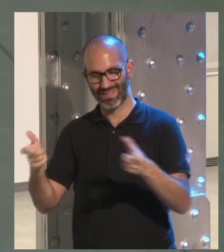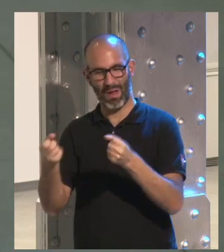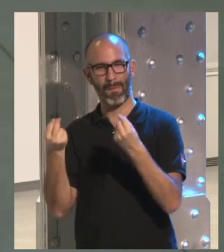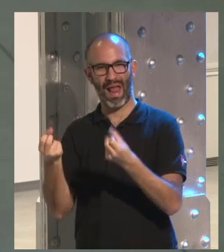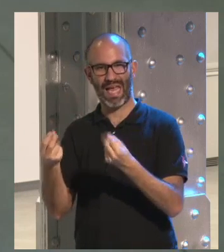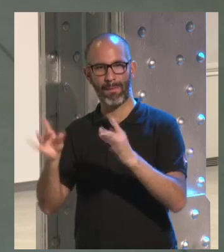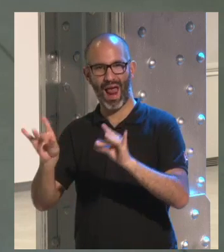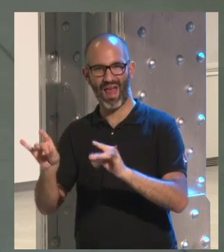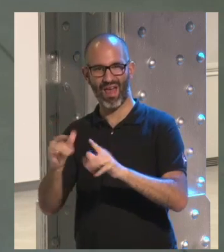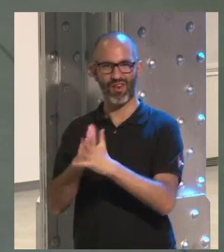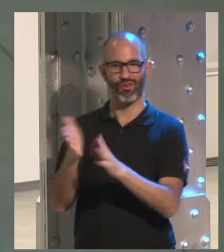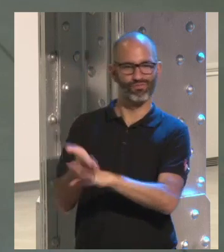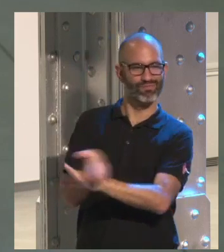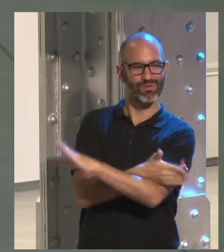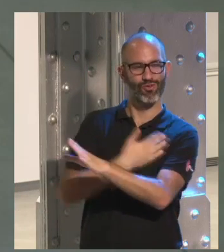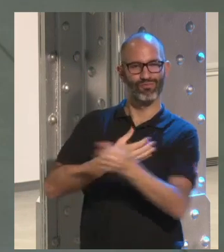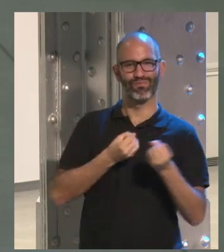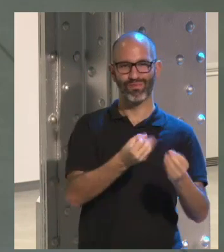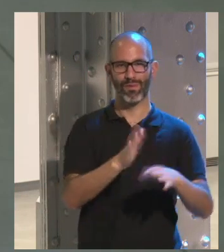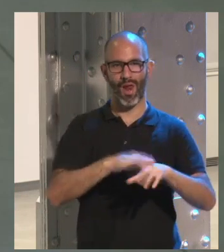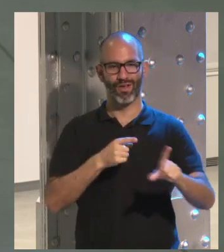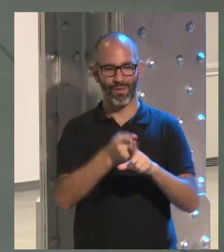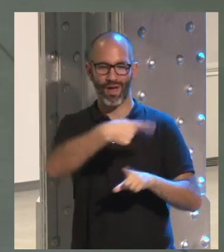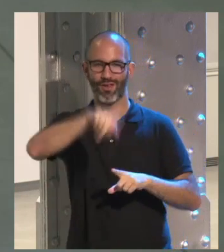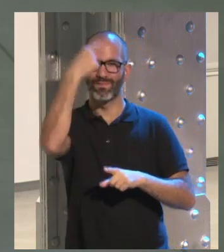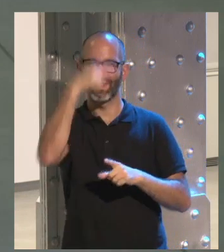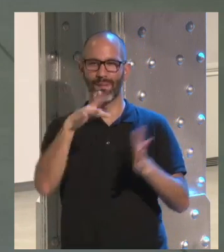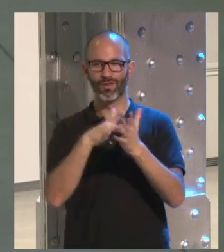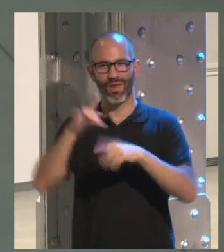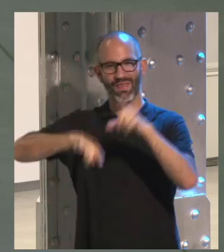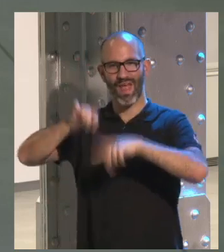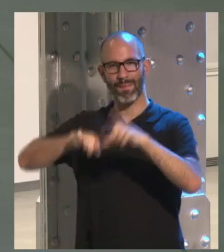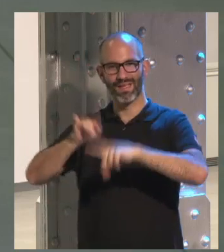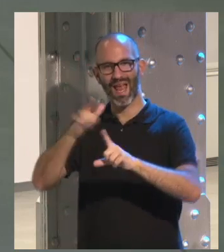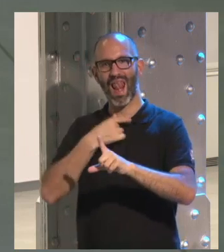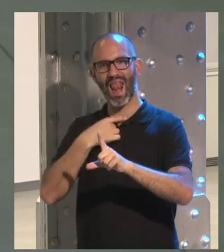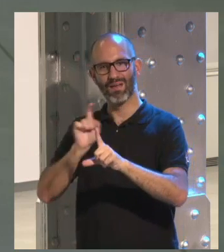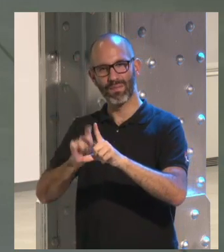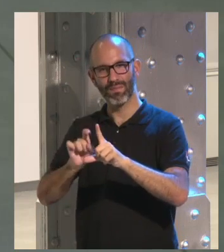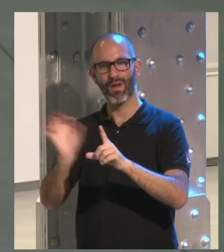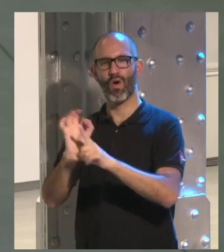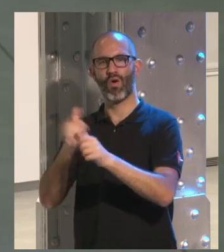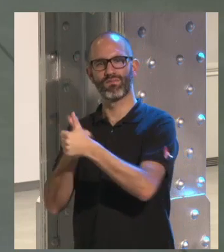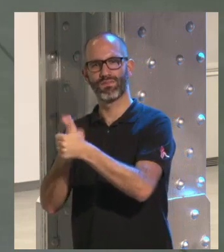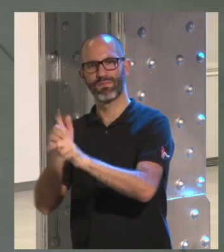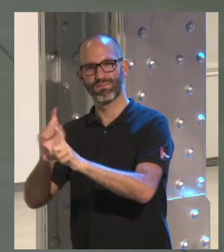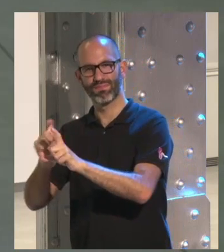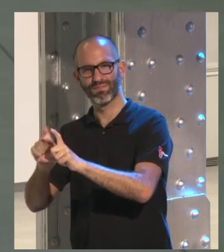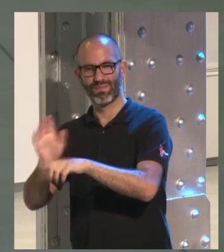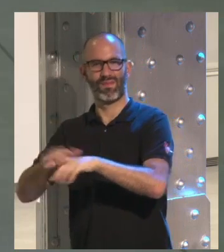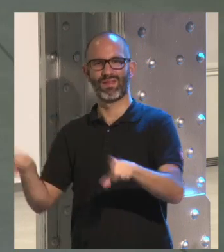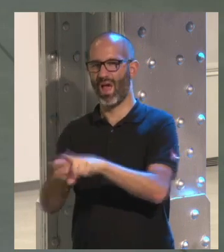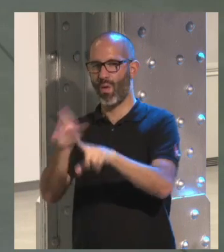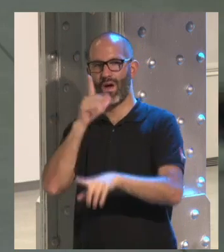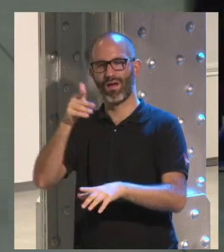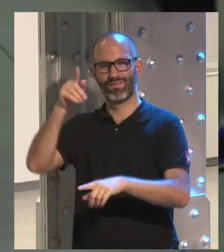existe ese riesgo yo me voy a poner un poquito de tu parte y que en lugar de darle tanto de darle tantos likes o